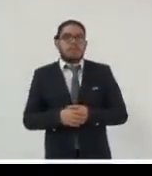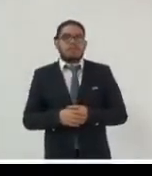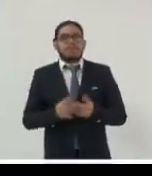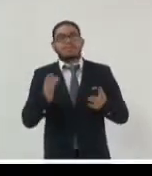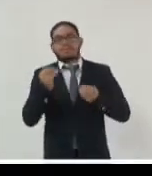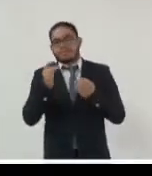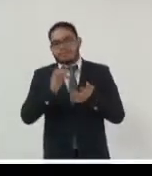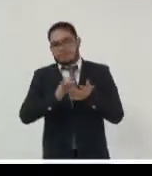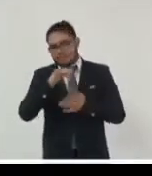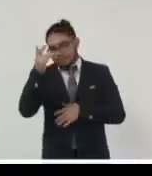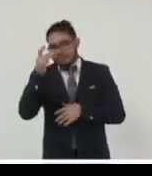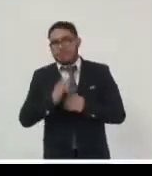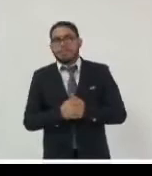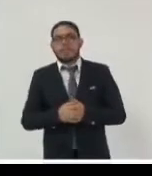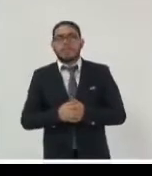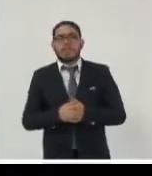de nuevo